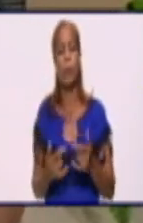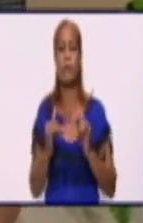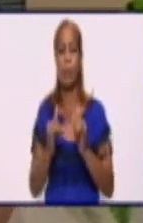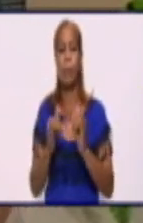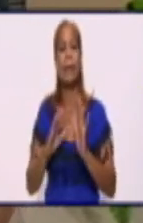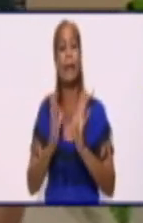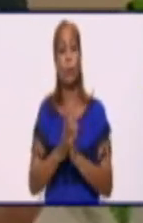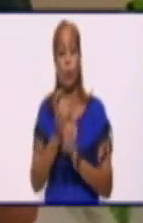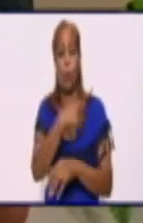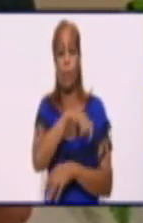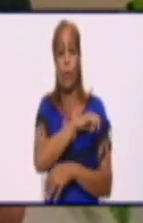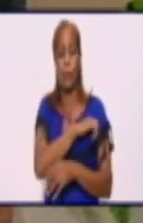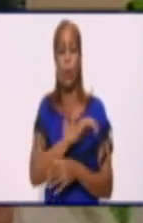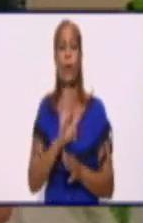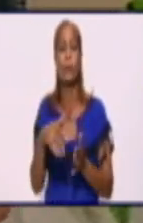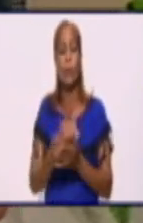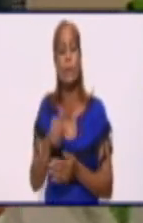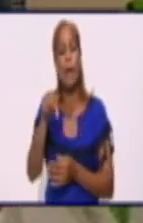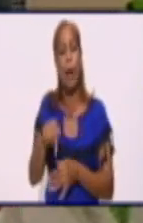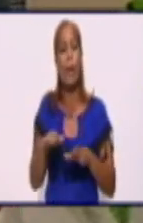mediodía. Vamos a la pausa musical.